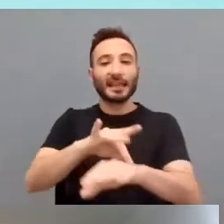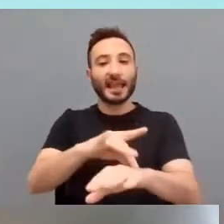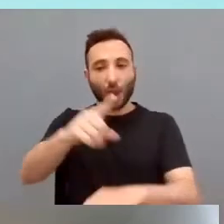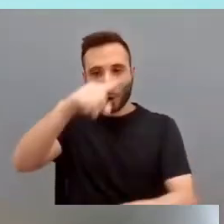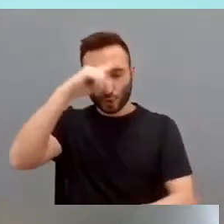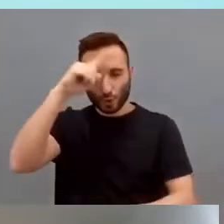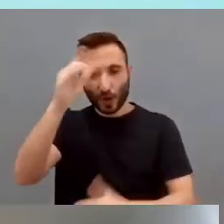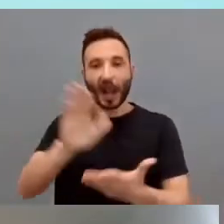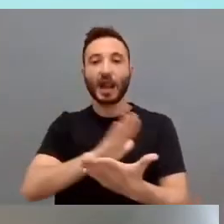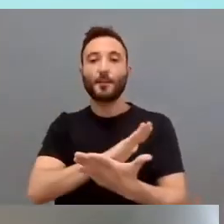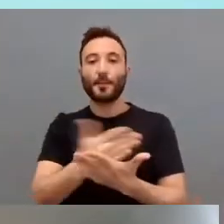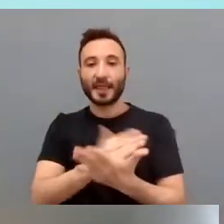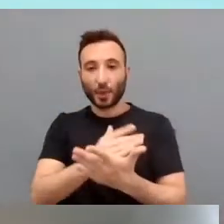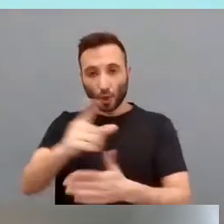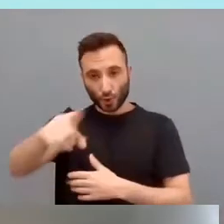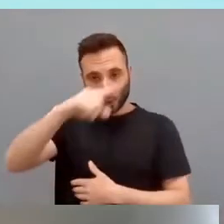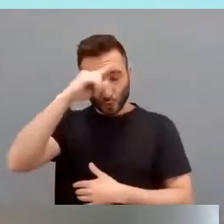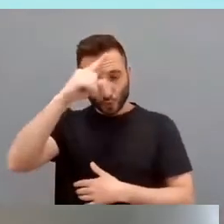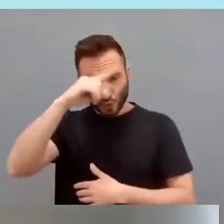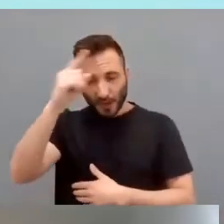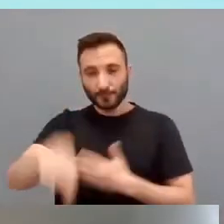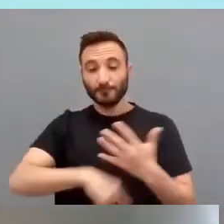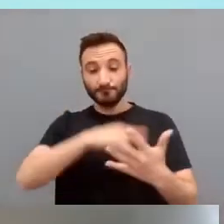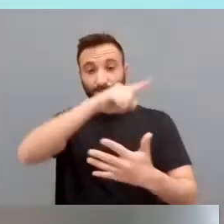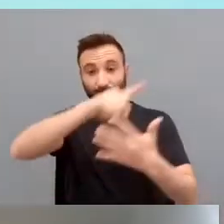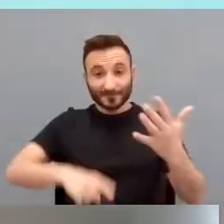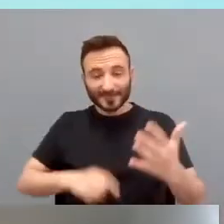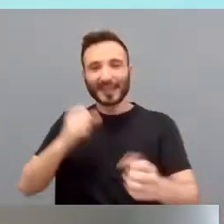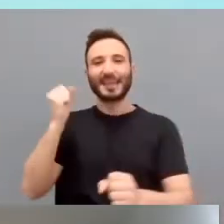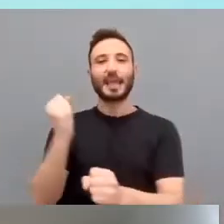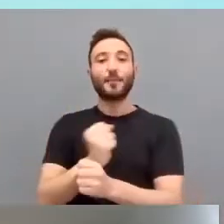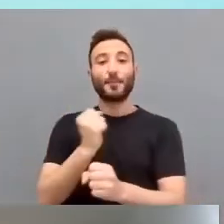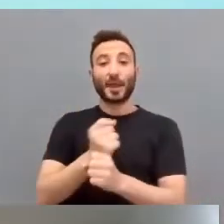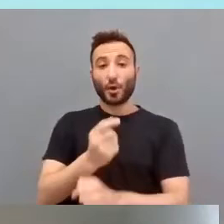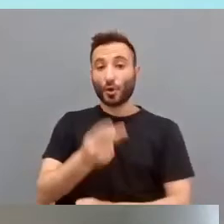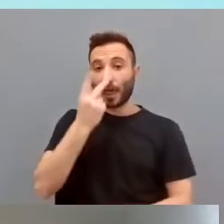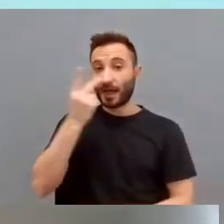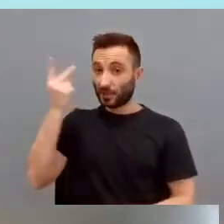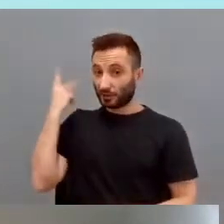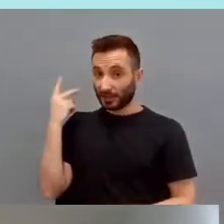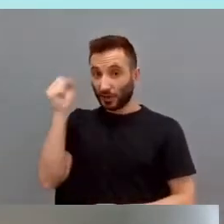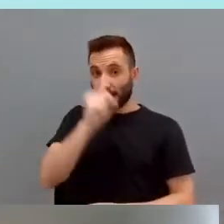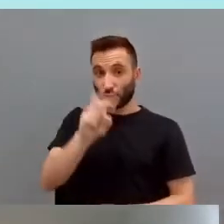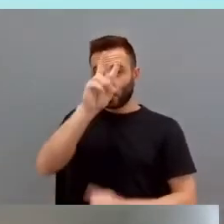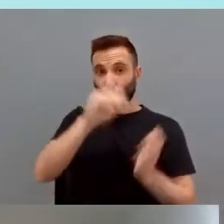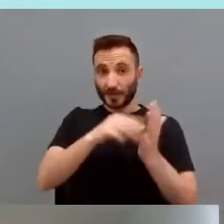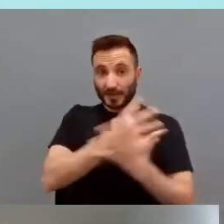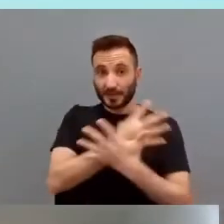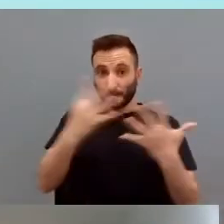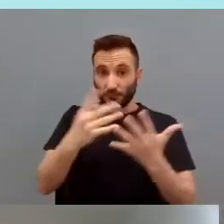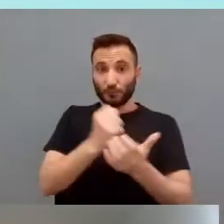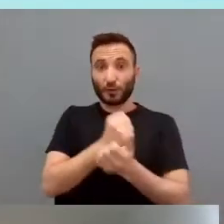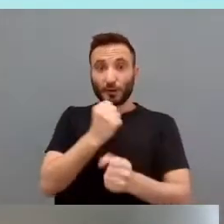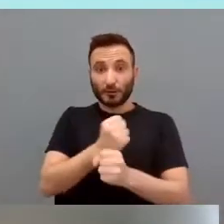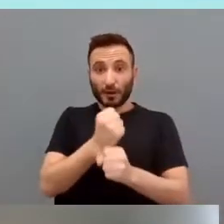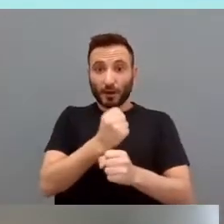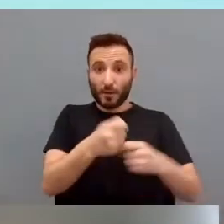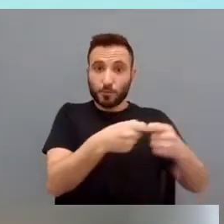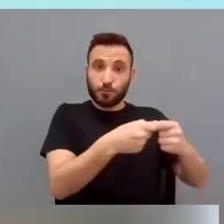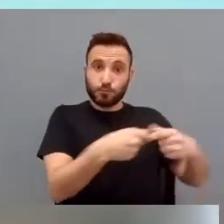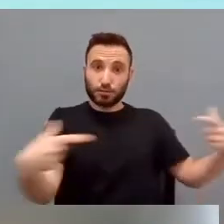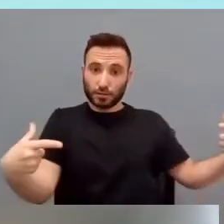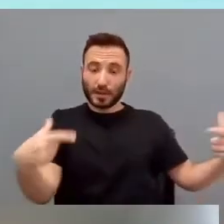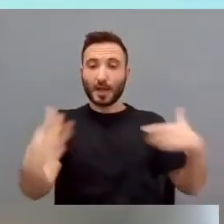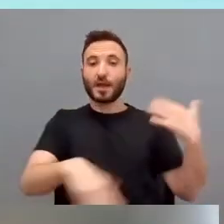mediador cultural. El empleo en el año 2019 se activó de tal manera que ha mantenido 12